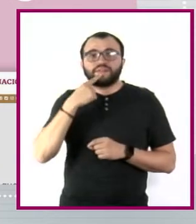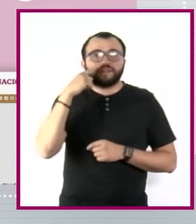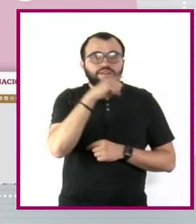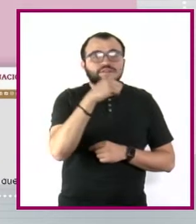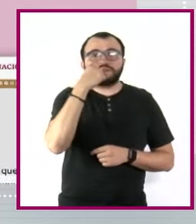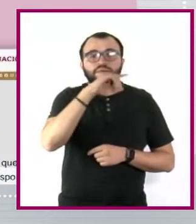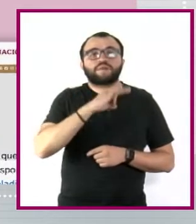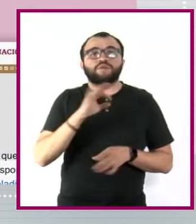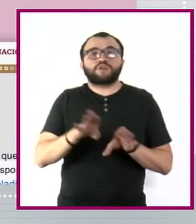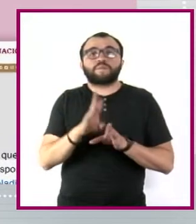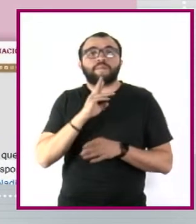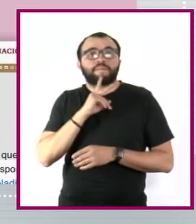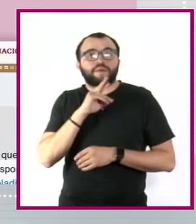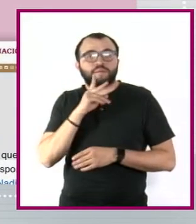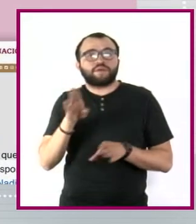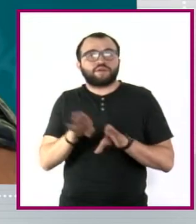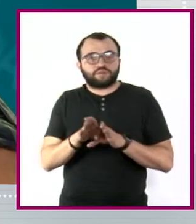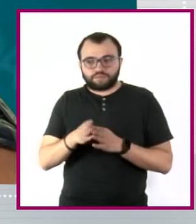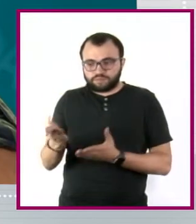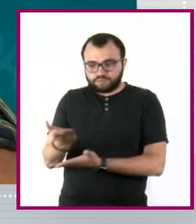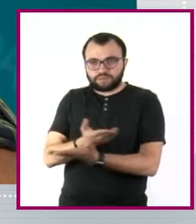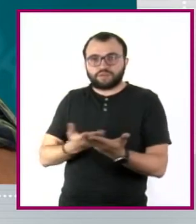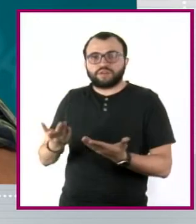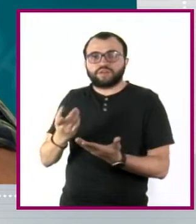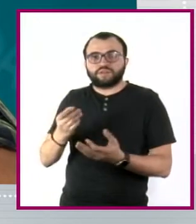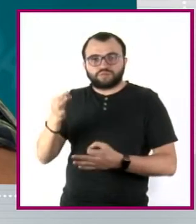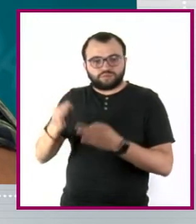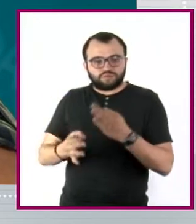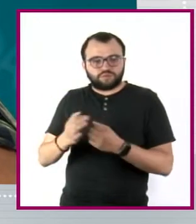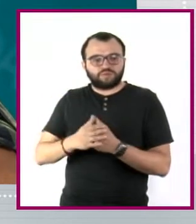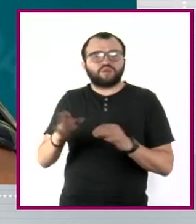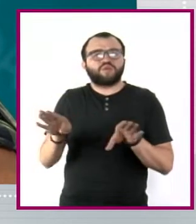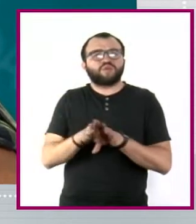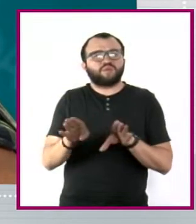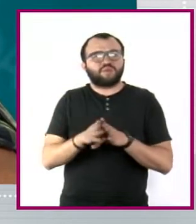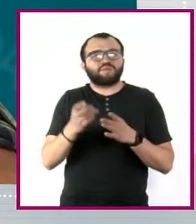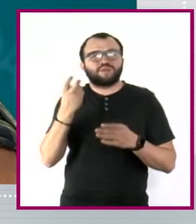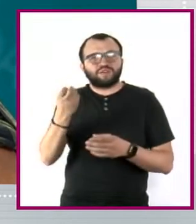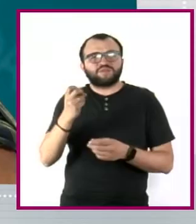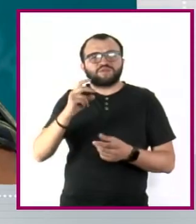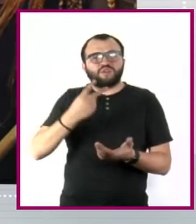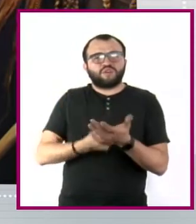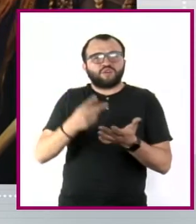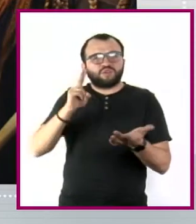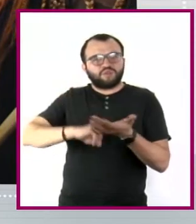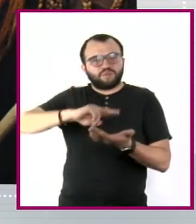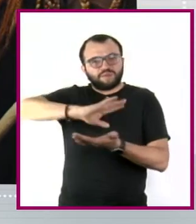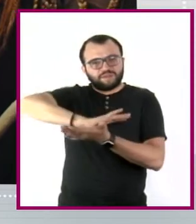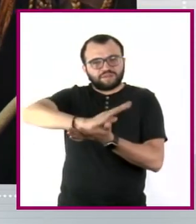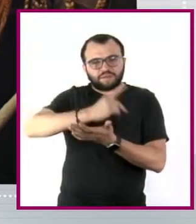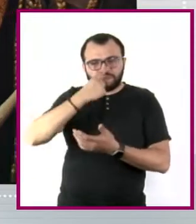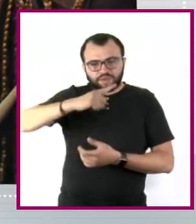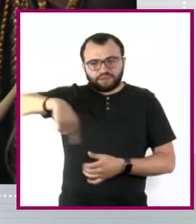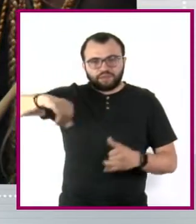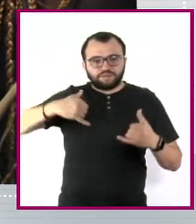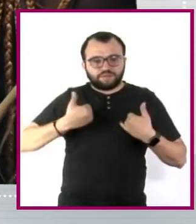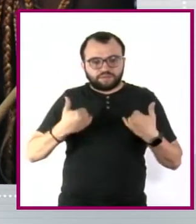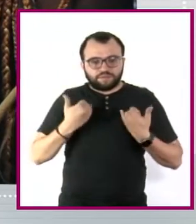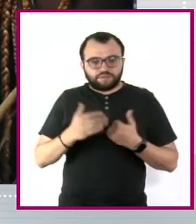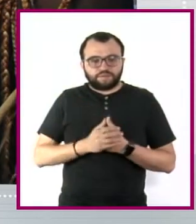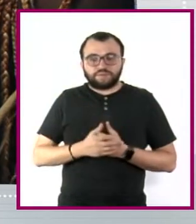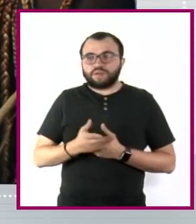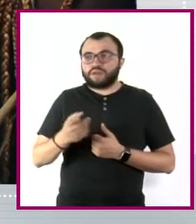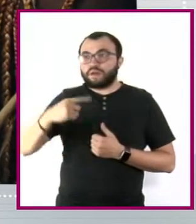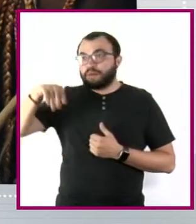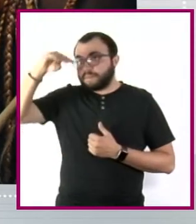poder mejorar las condiciones jurídicas. ¿Cómo es el fenómeno de la doble discriminación para la juventud? Tal pareciera que por el hecho de ser